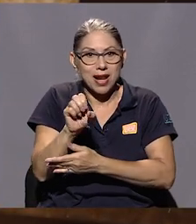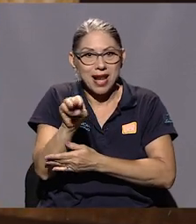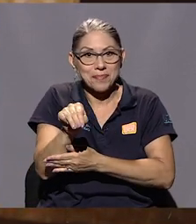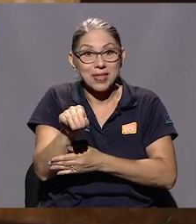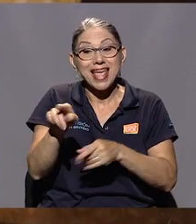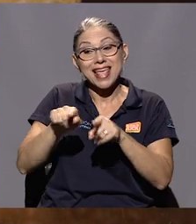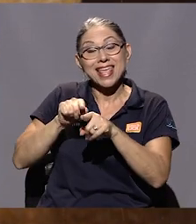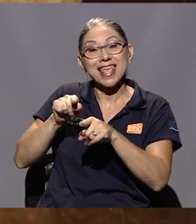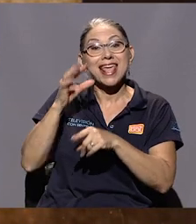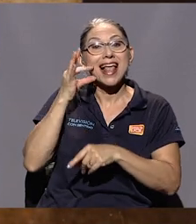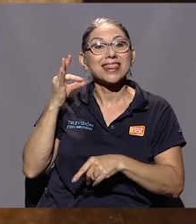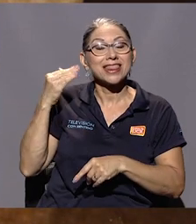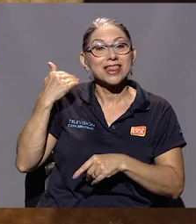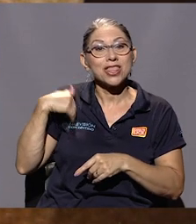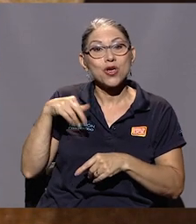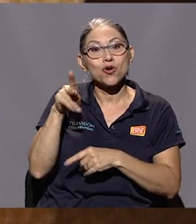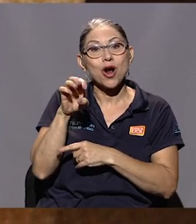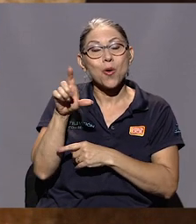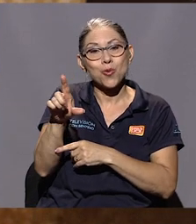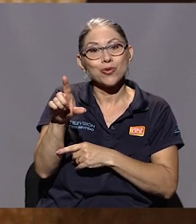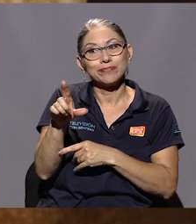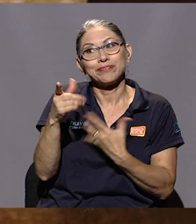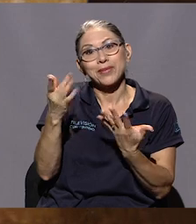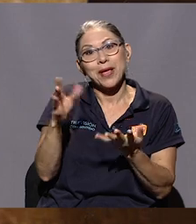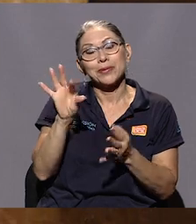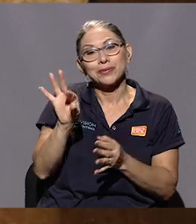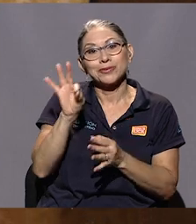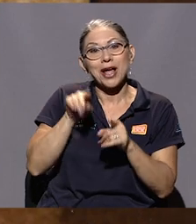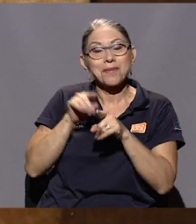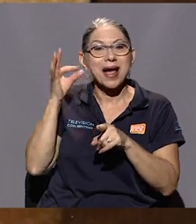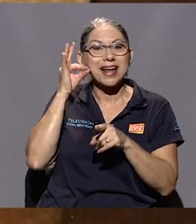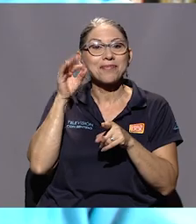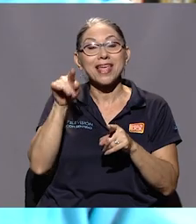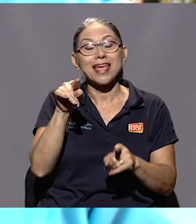ocurrió llevar a su hermana y ahí fue flechada por papá.